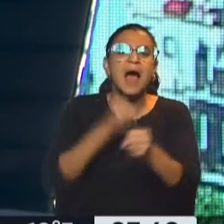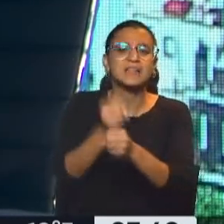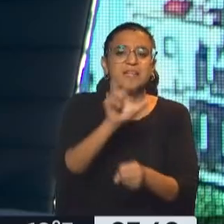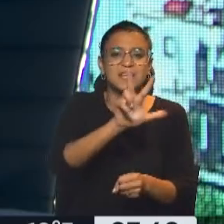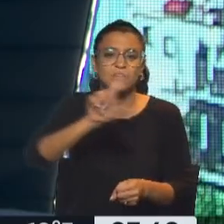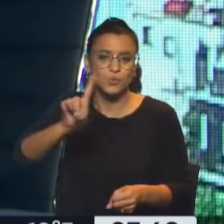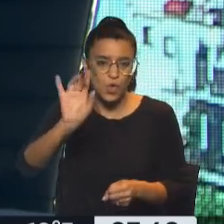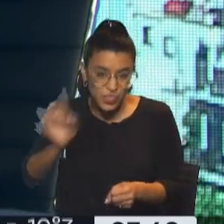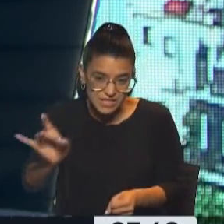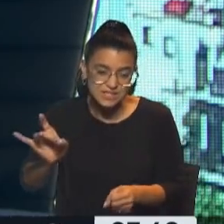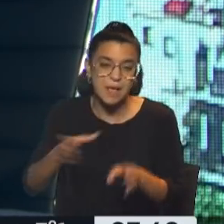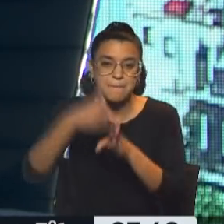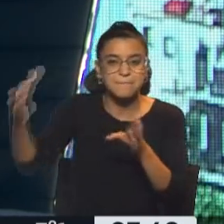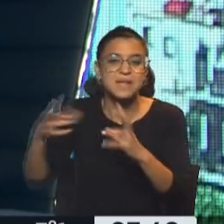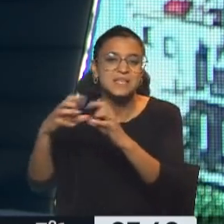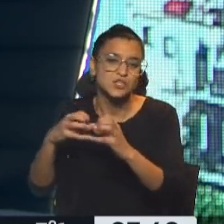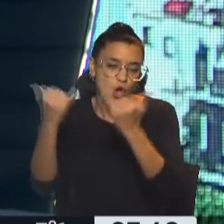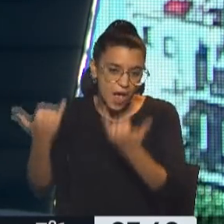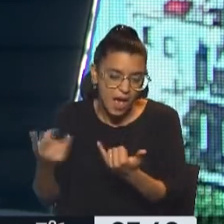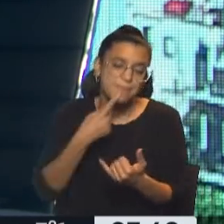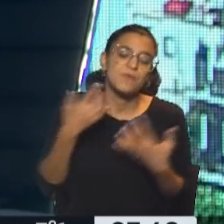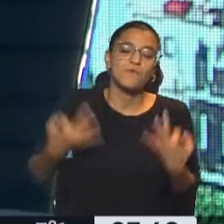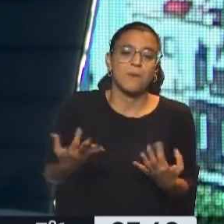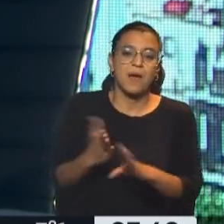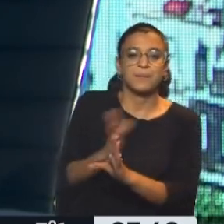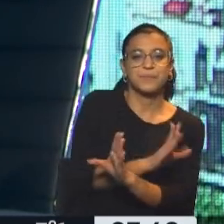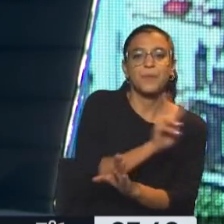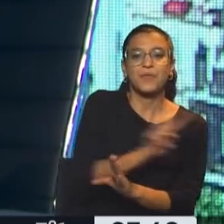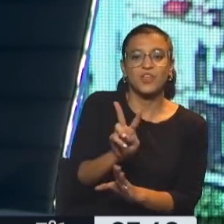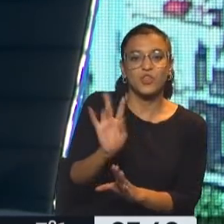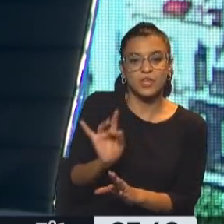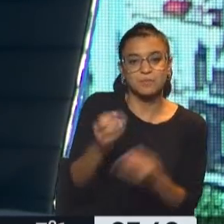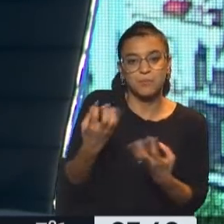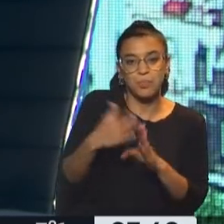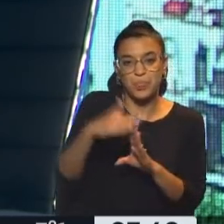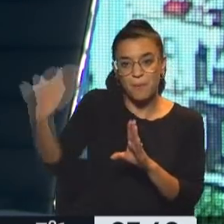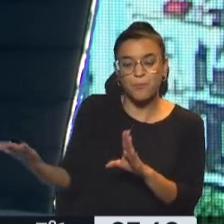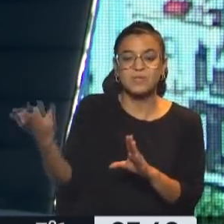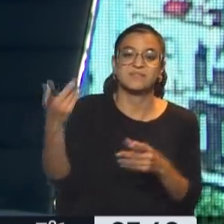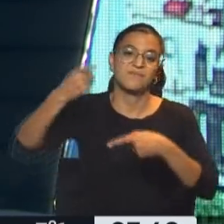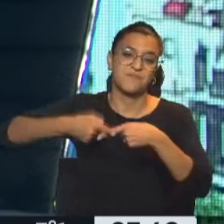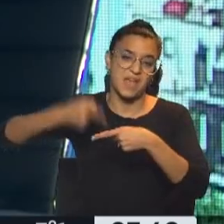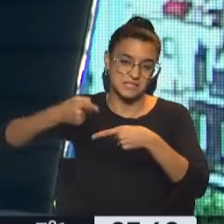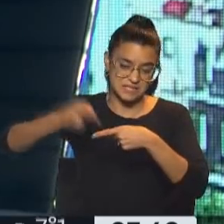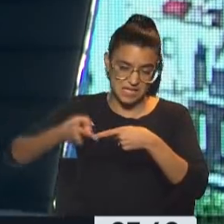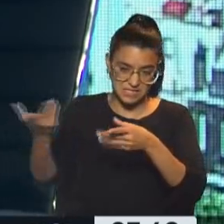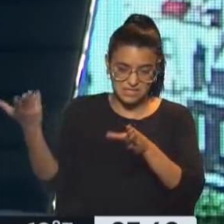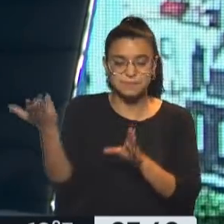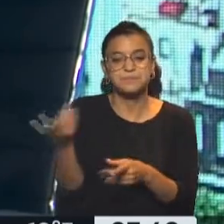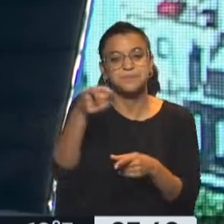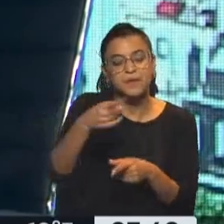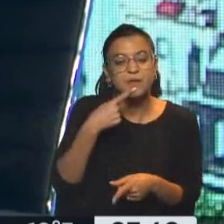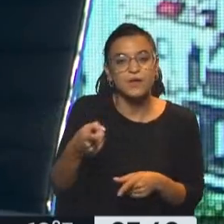31 de diciembre, es la formalidad. En realidad sabemos que va a ser hasta el 22 de diciembre porque luego están las fiestas. En este contexto,